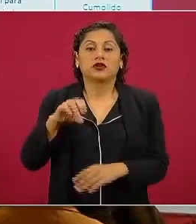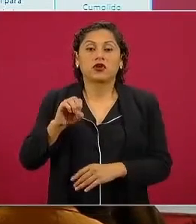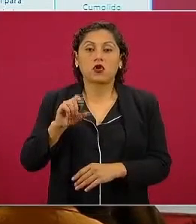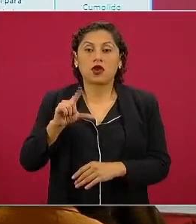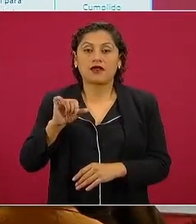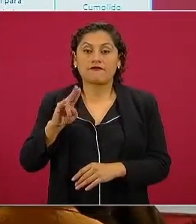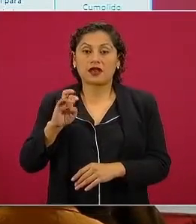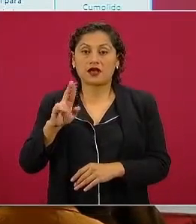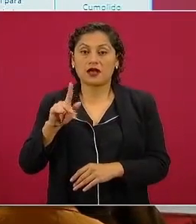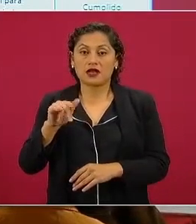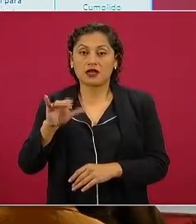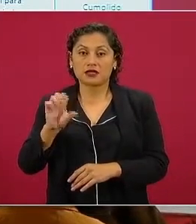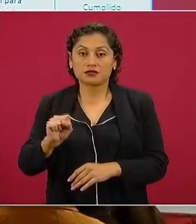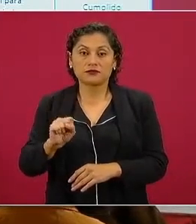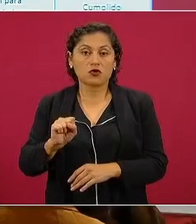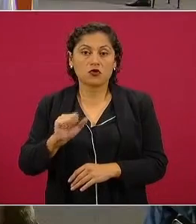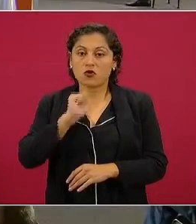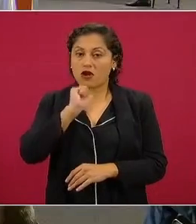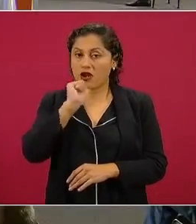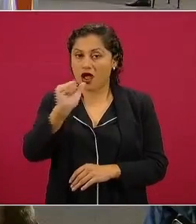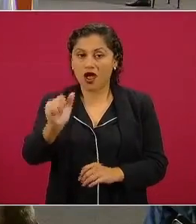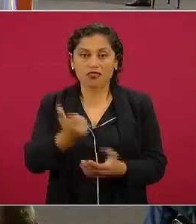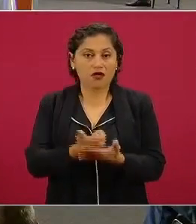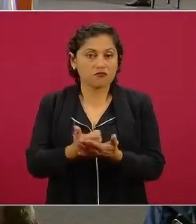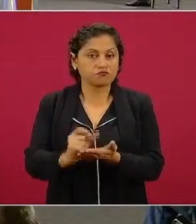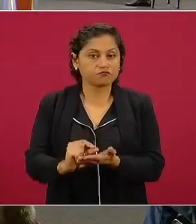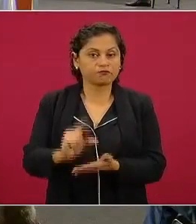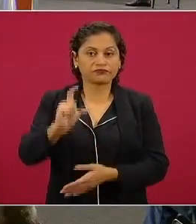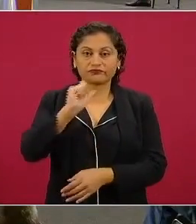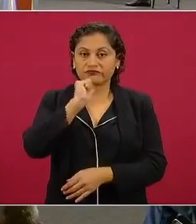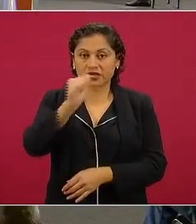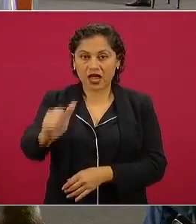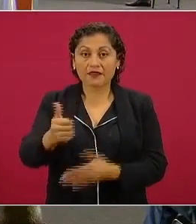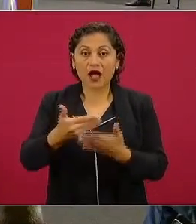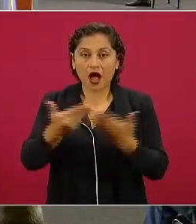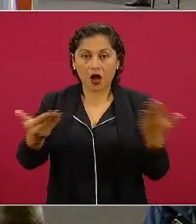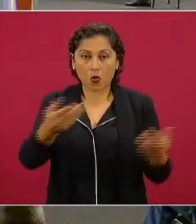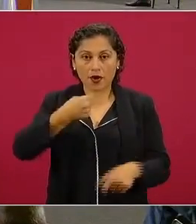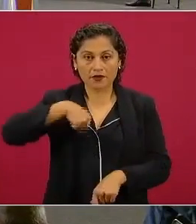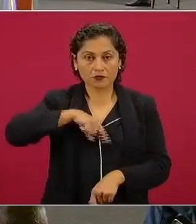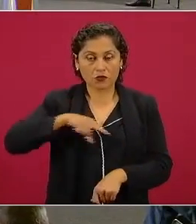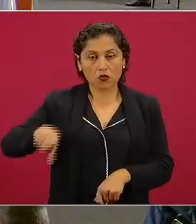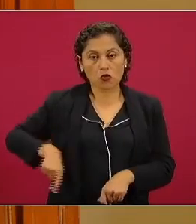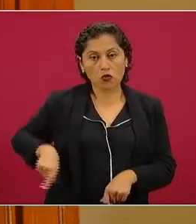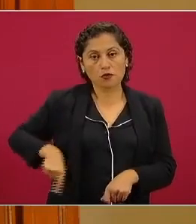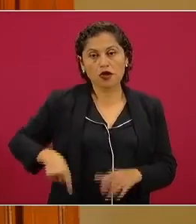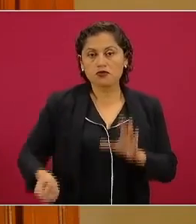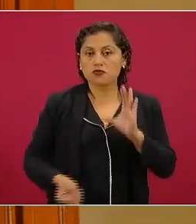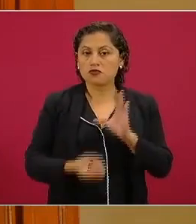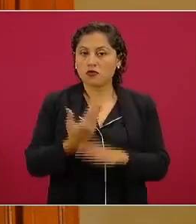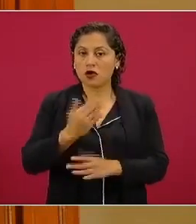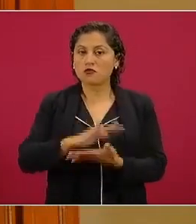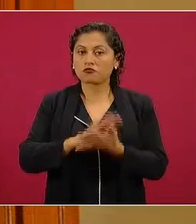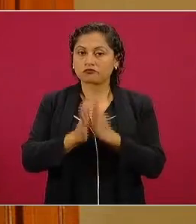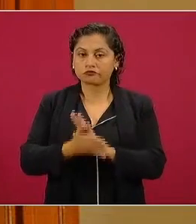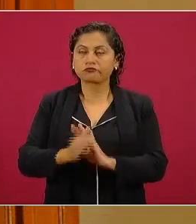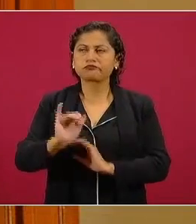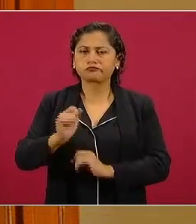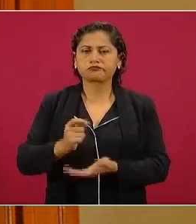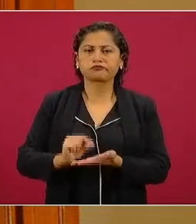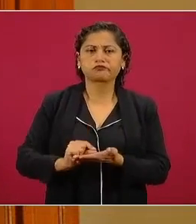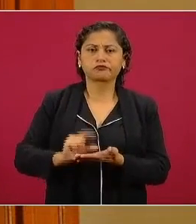así el salario mínimo todo esto también para aquellos que dicen que es lo mismo